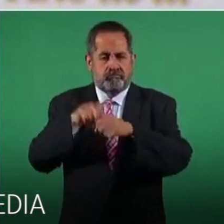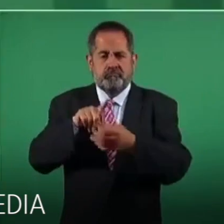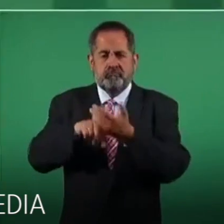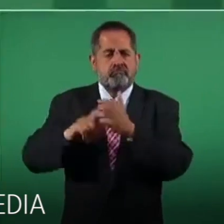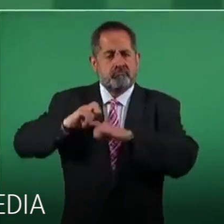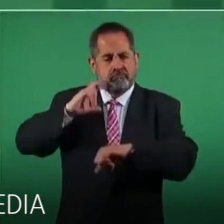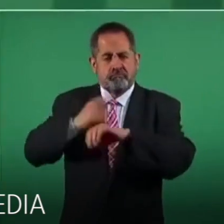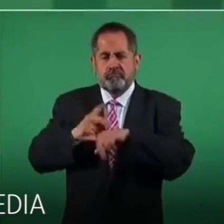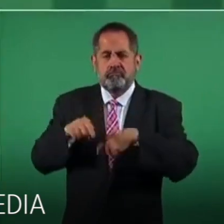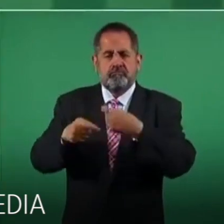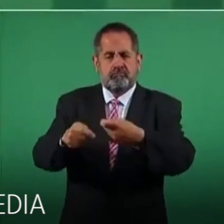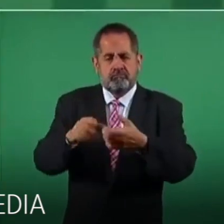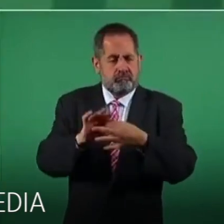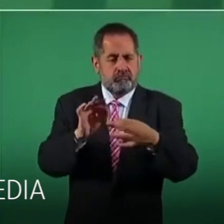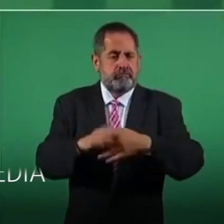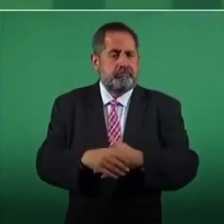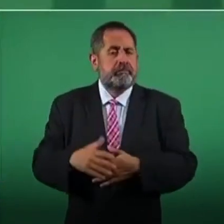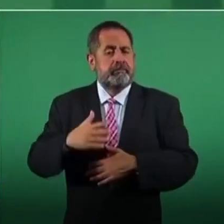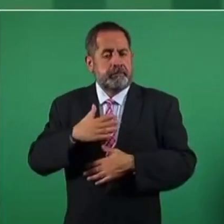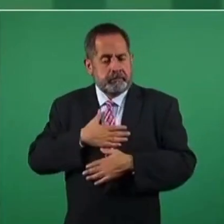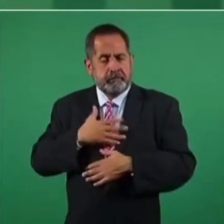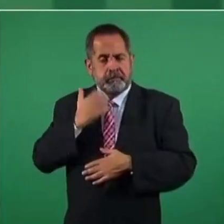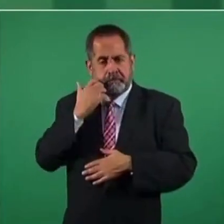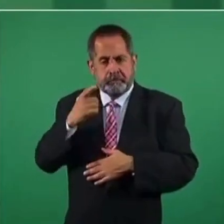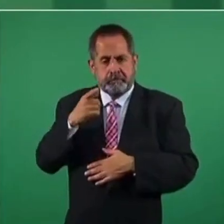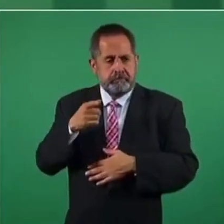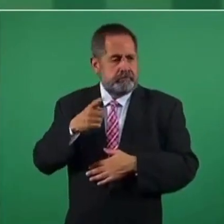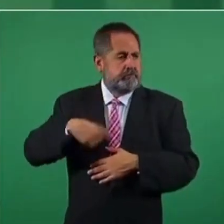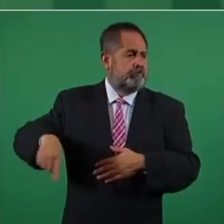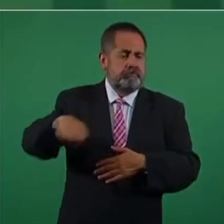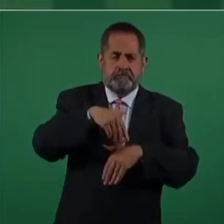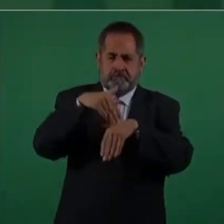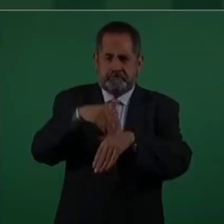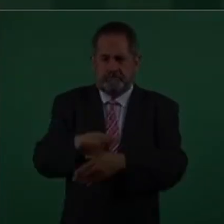de revisarlo. Nosotros creemos en el Estado de Derecho y creemos en la ley.